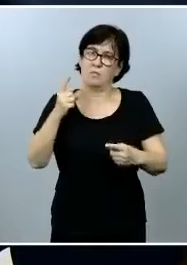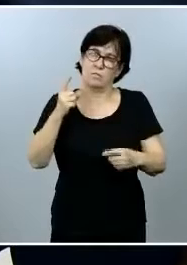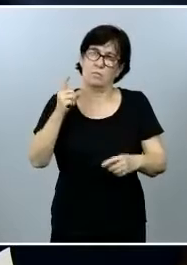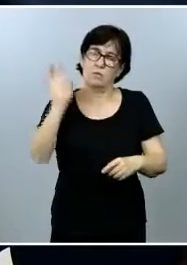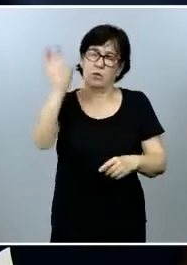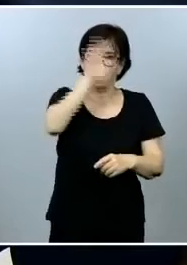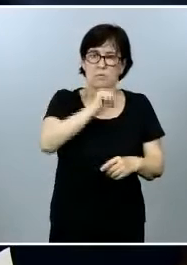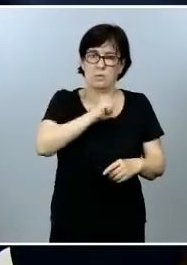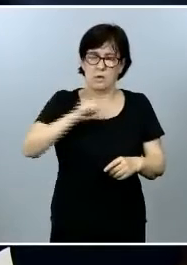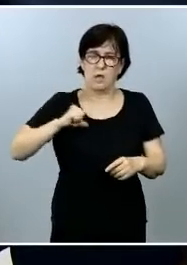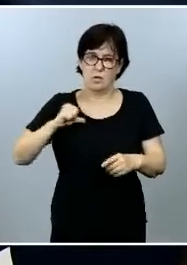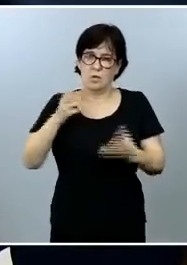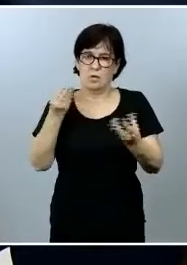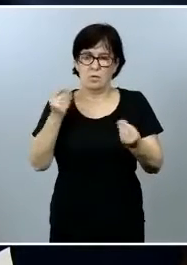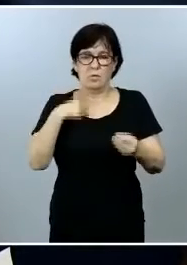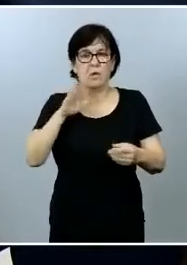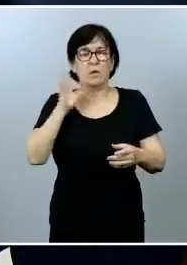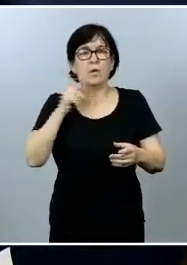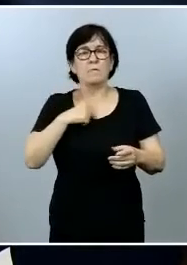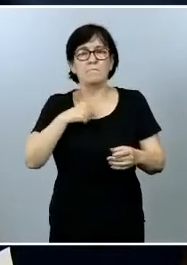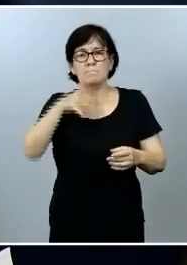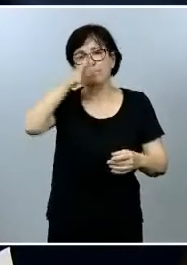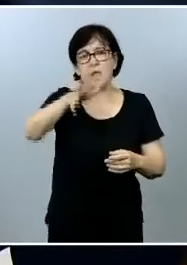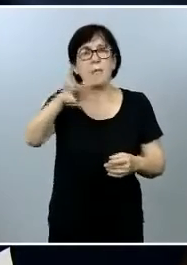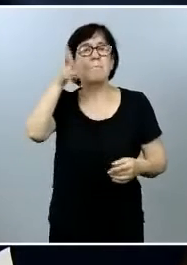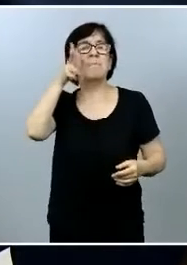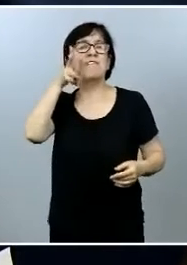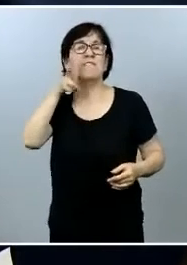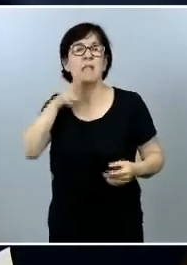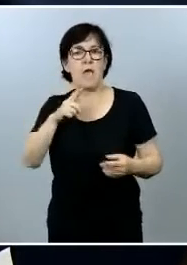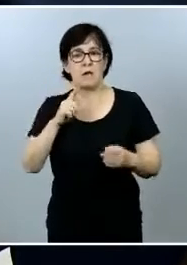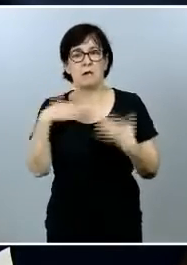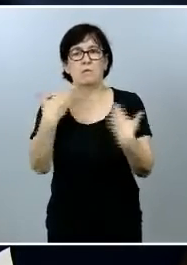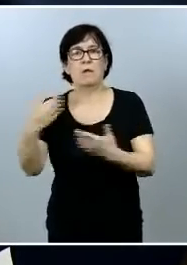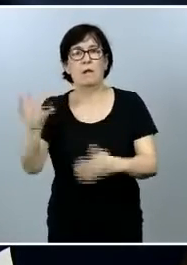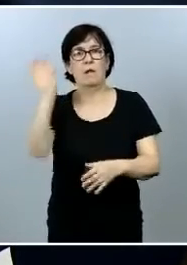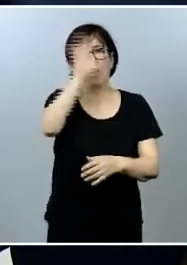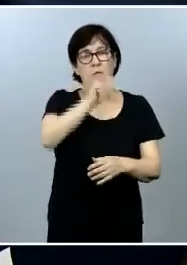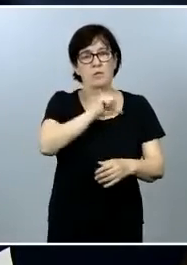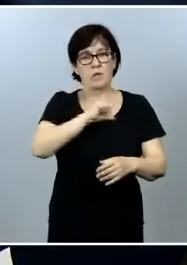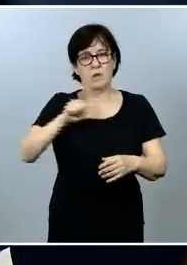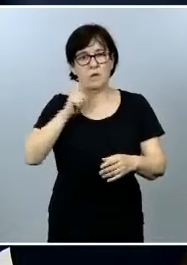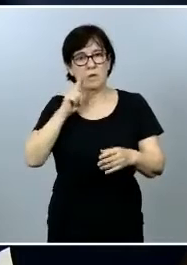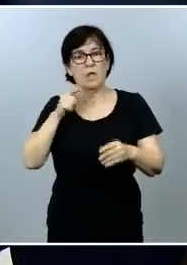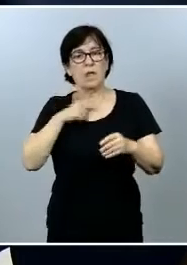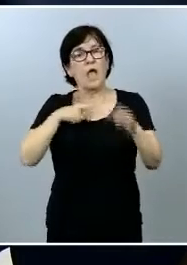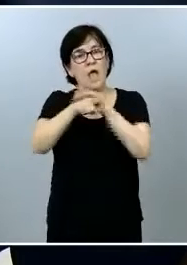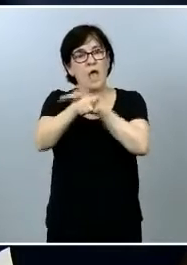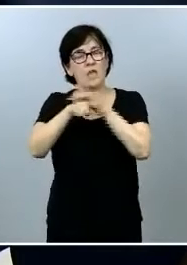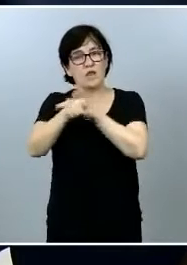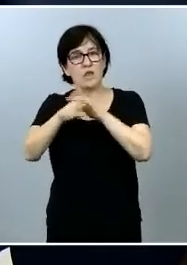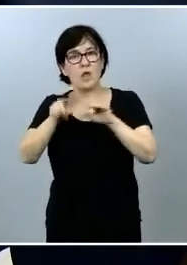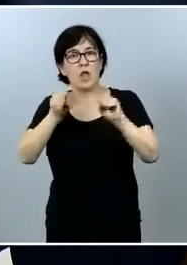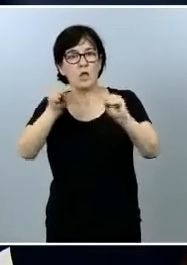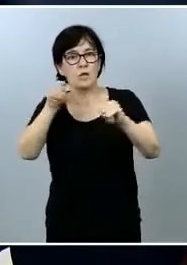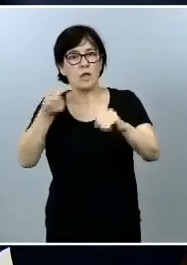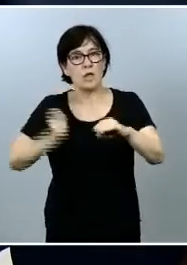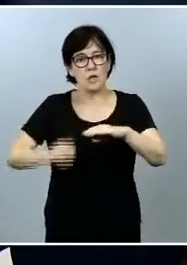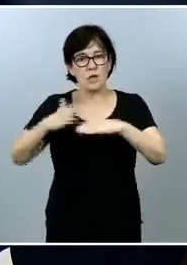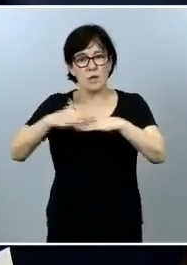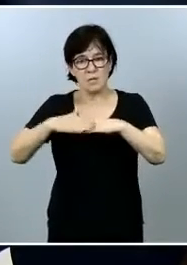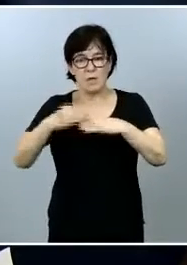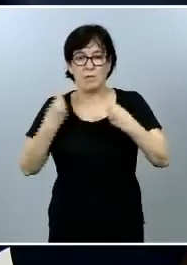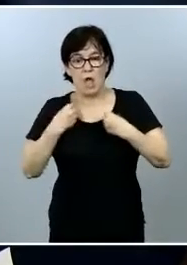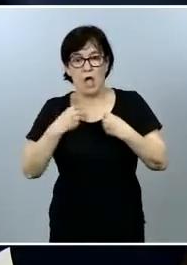además denuncian privilegios para algunas comunidades que podrán gestionar el ingreso mínimo vital frente a otras que no